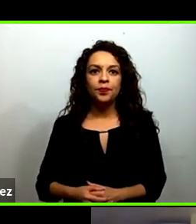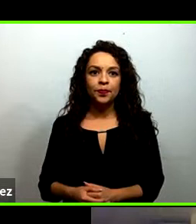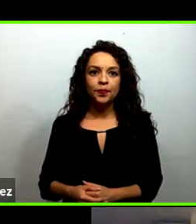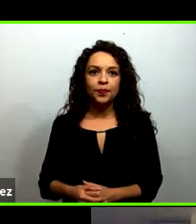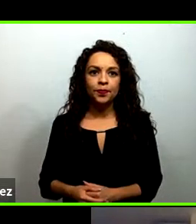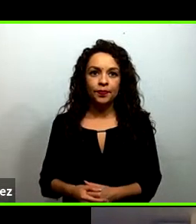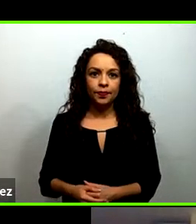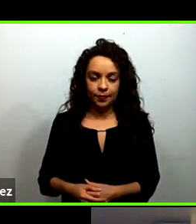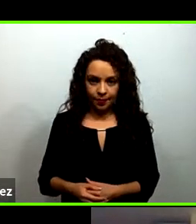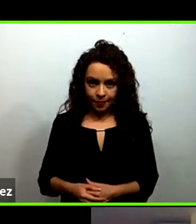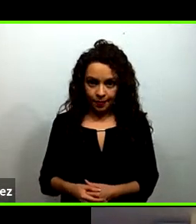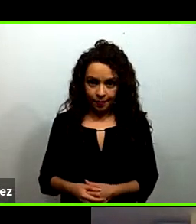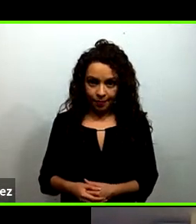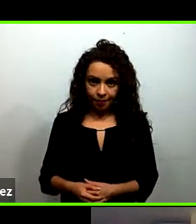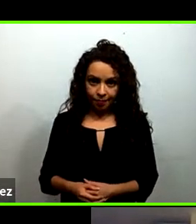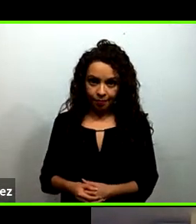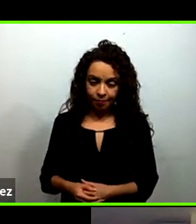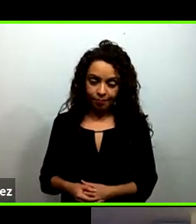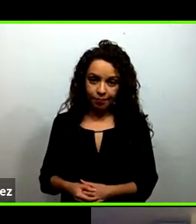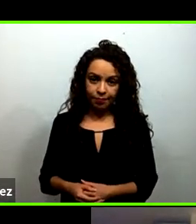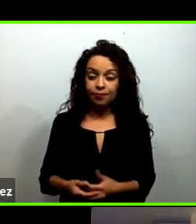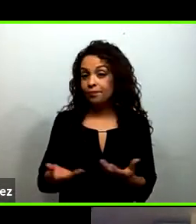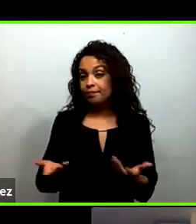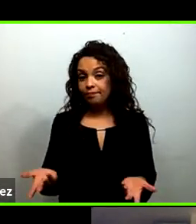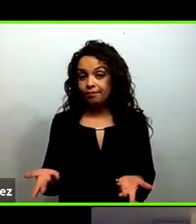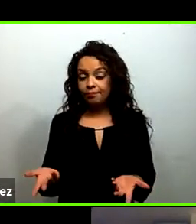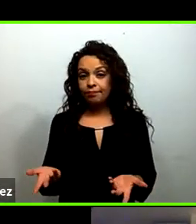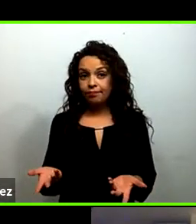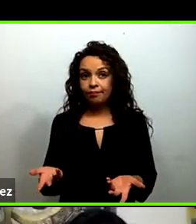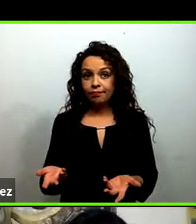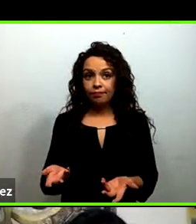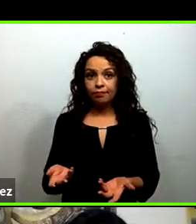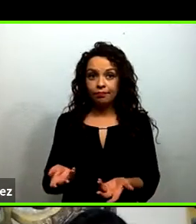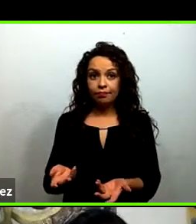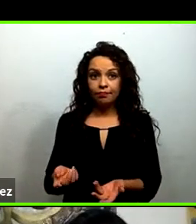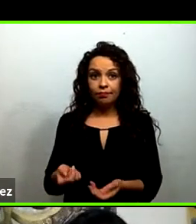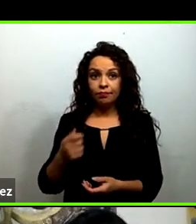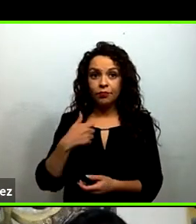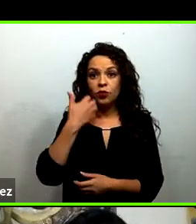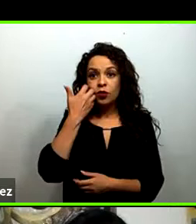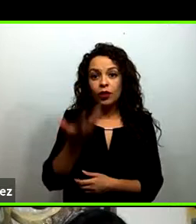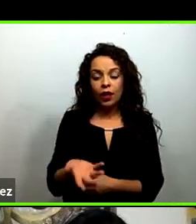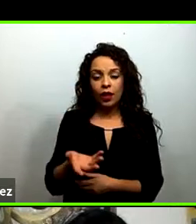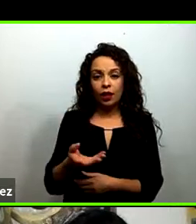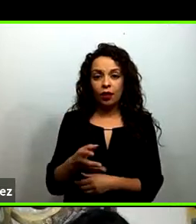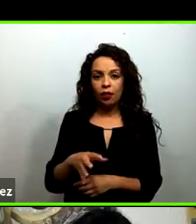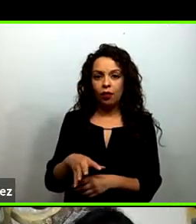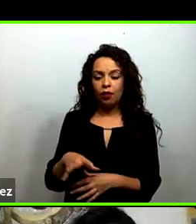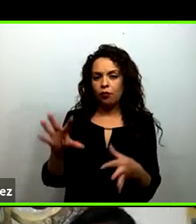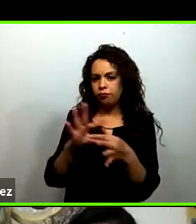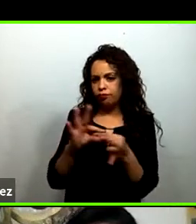en el marco quiero destacar uno de los comentarios que hacía